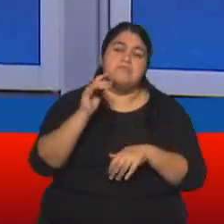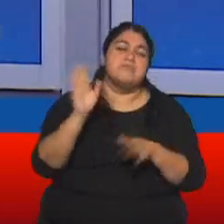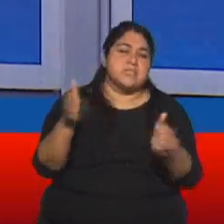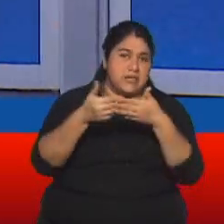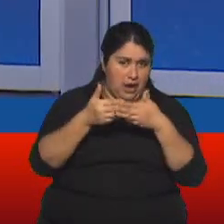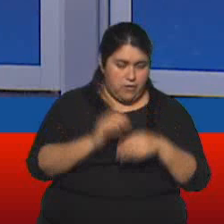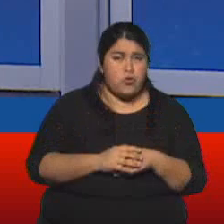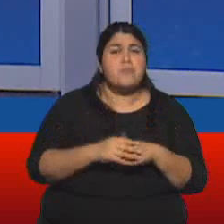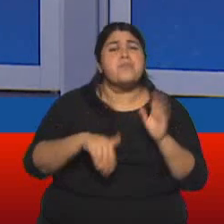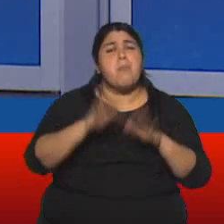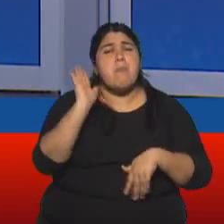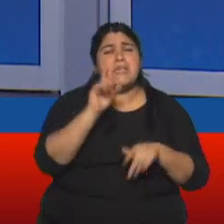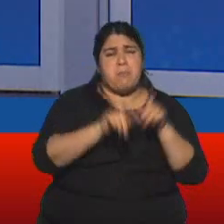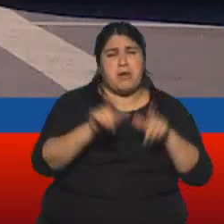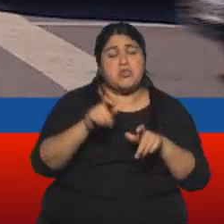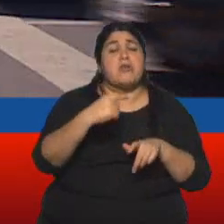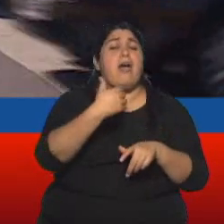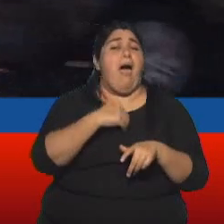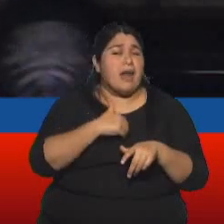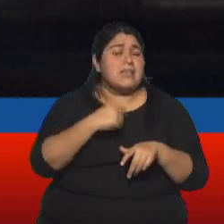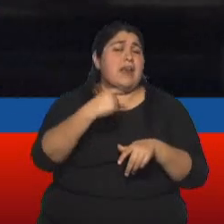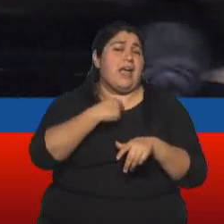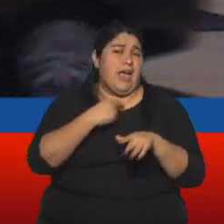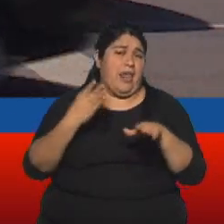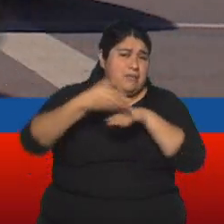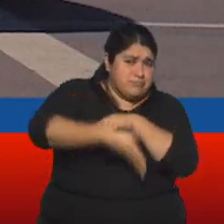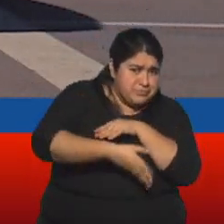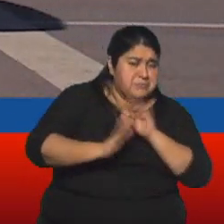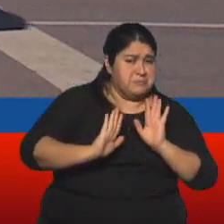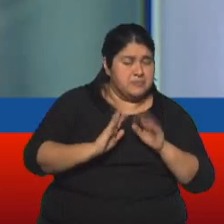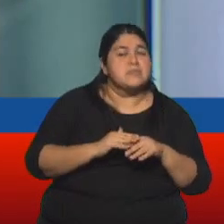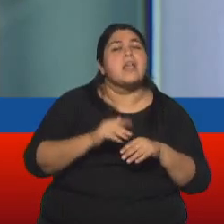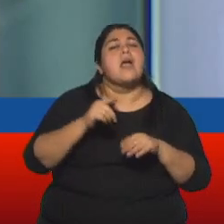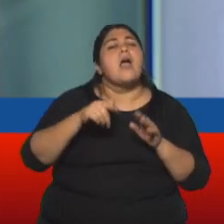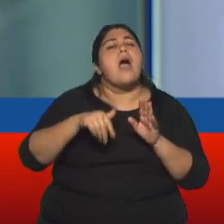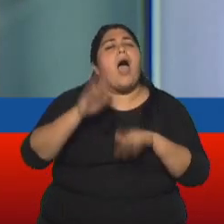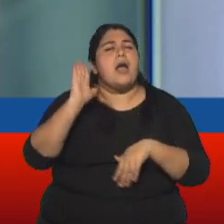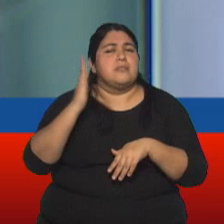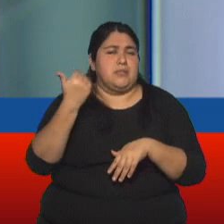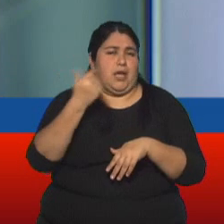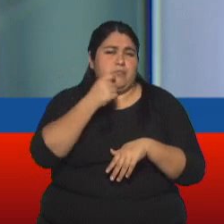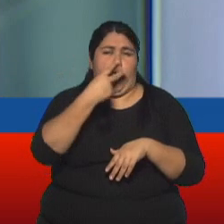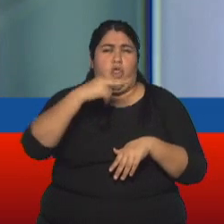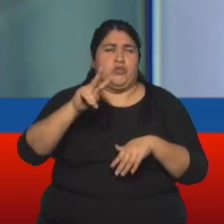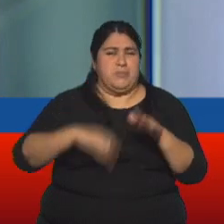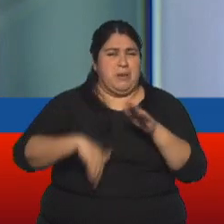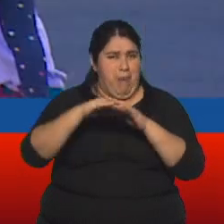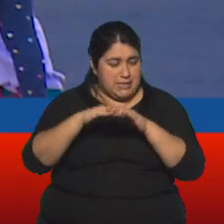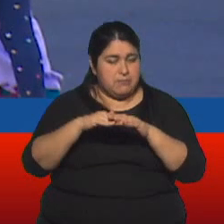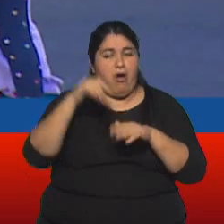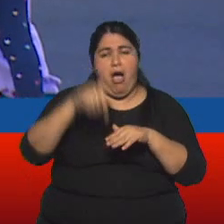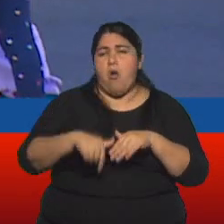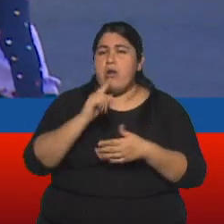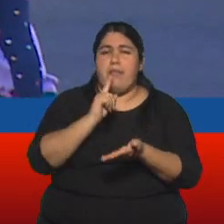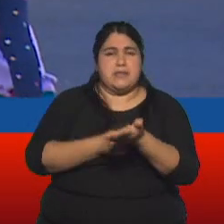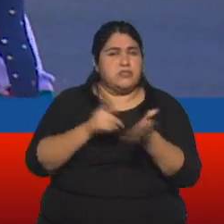corresponden a vuelos con argentinos que quieran reingresar al país. Hasta el momento regía para 2.000 pasajeros. Con esta medida se busca